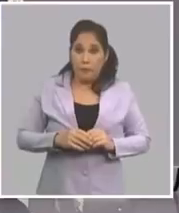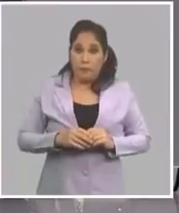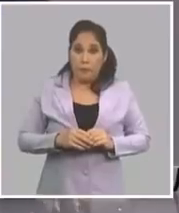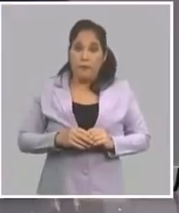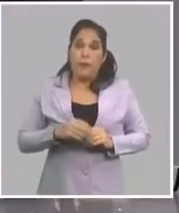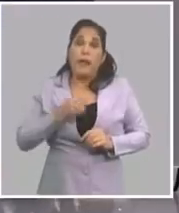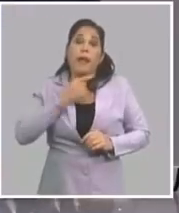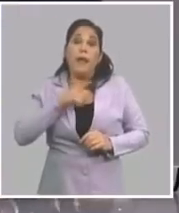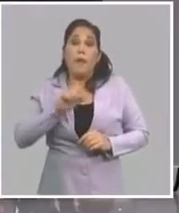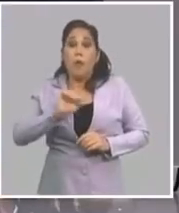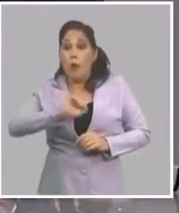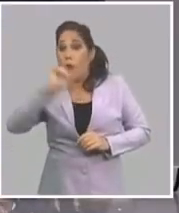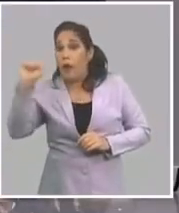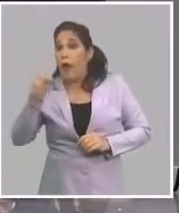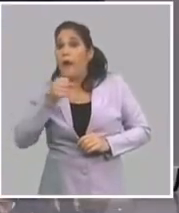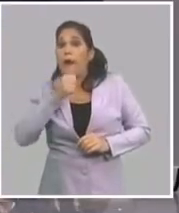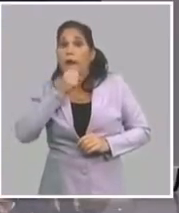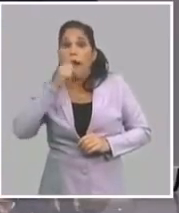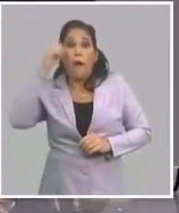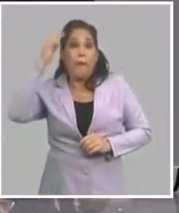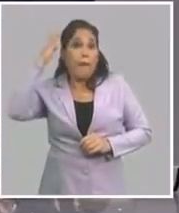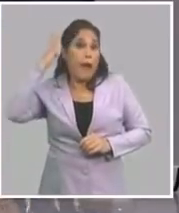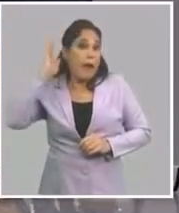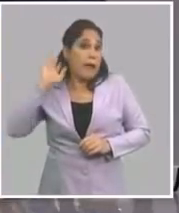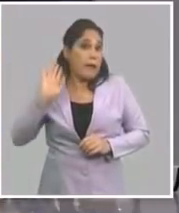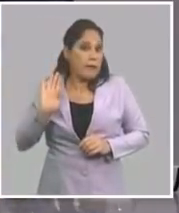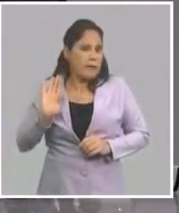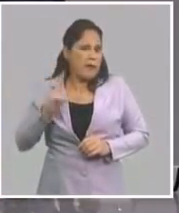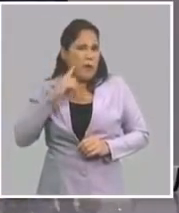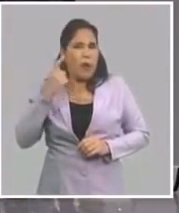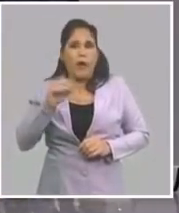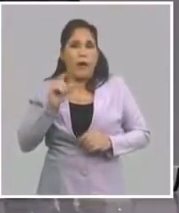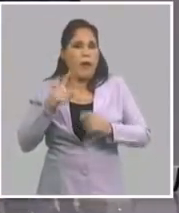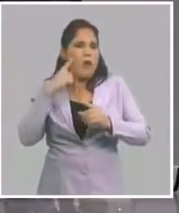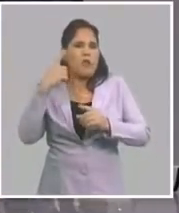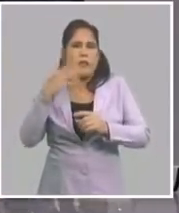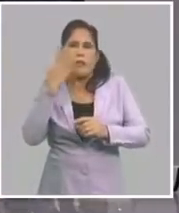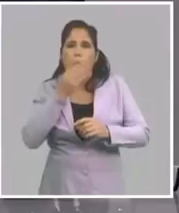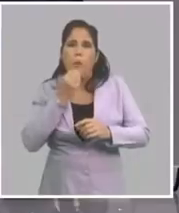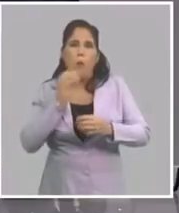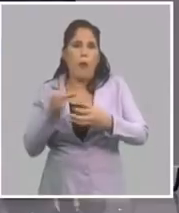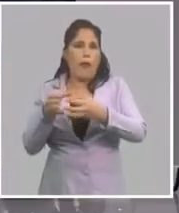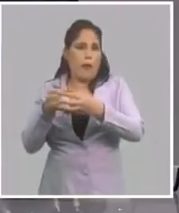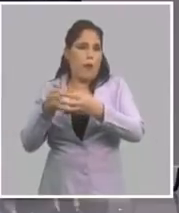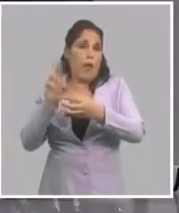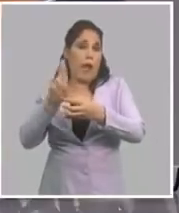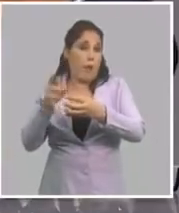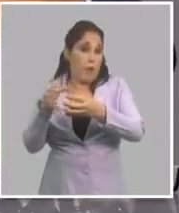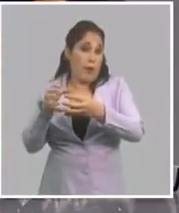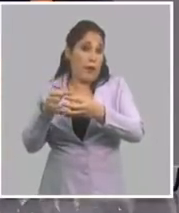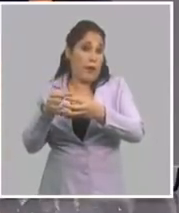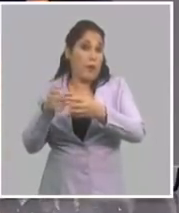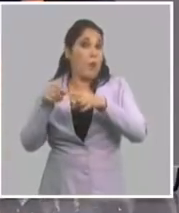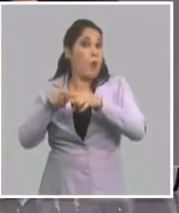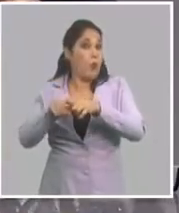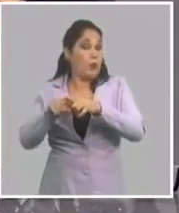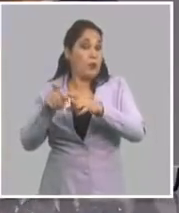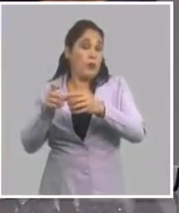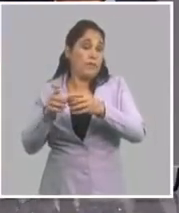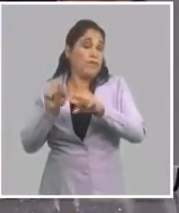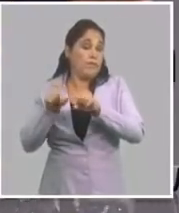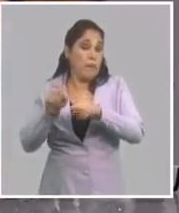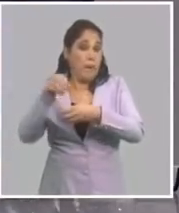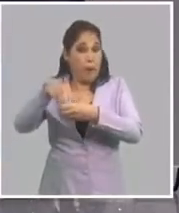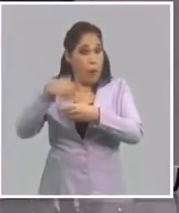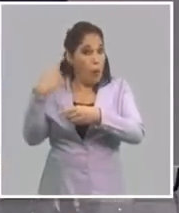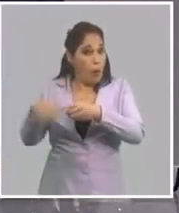Si gana en la otra parte, vamos a llamarle así porque hay republicanos, hay ex dirigentes de gobiernos republicanos junto con los demócratas